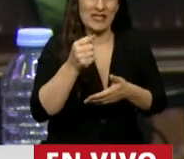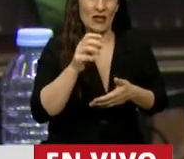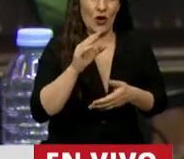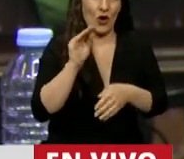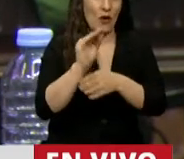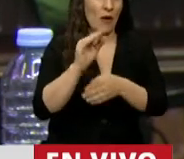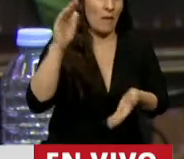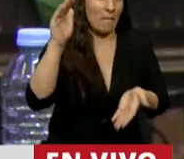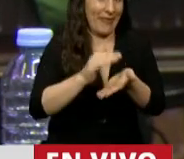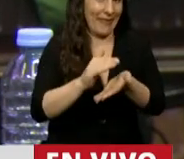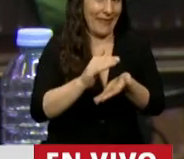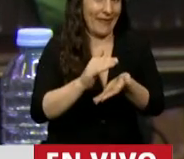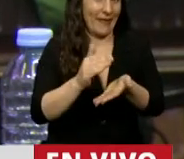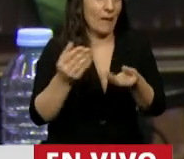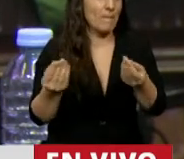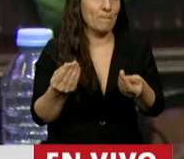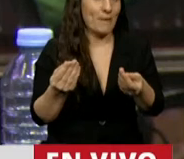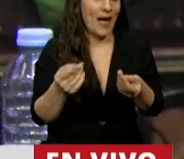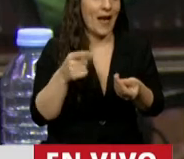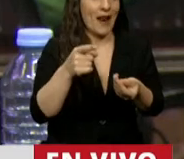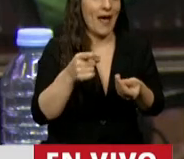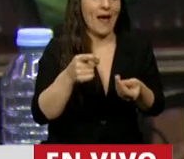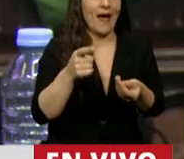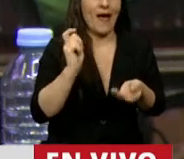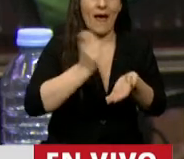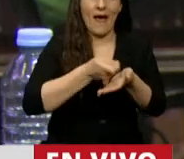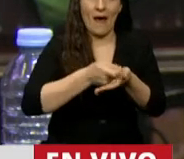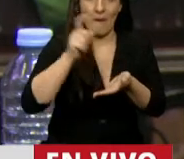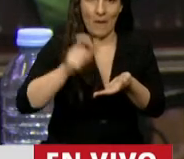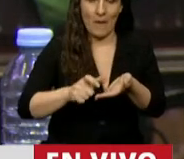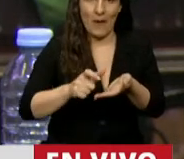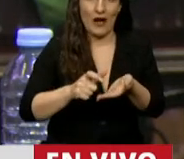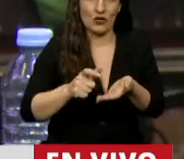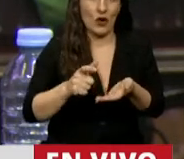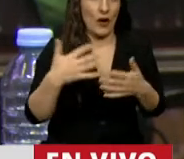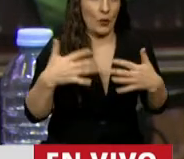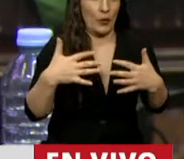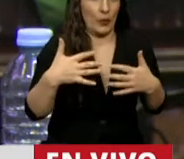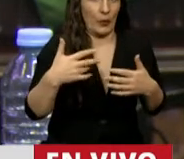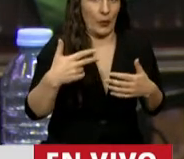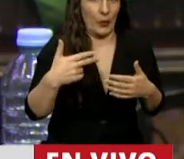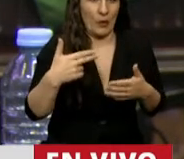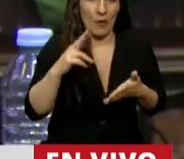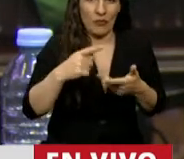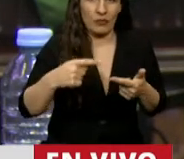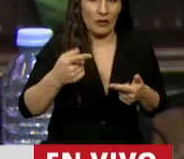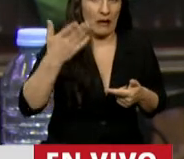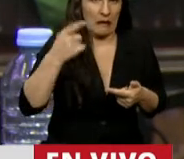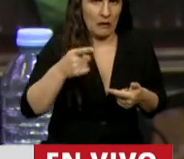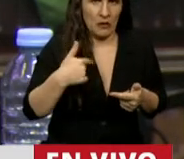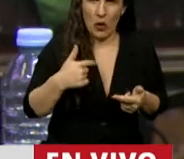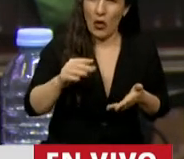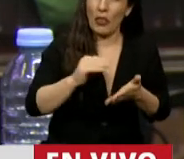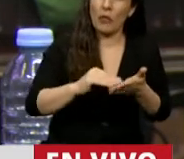provincia a los efectos de que el boleto y el monto que paga el usuario no sea tan gravoso. No había ningún diputado